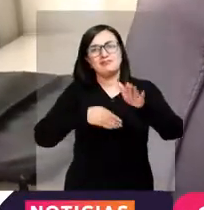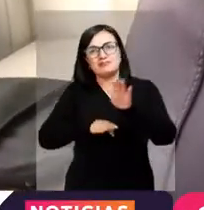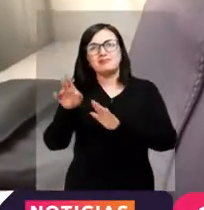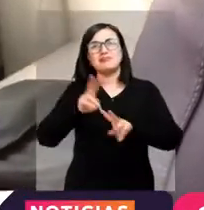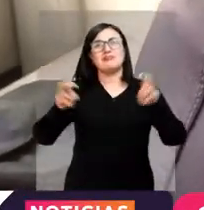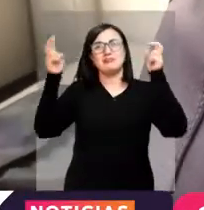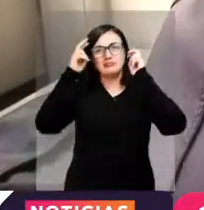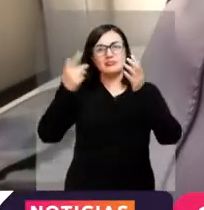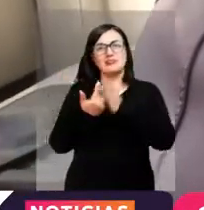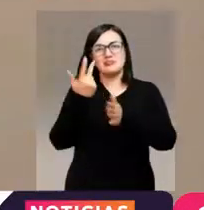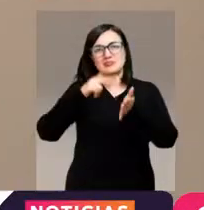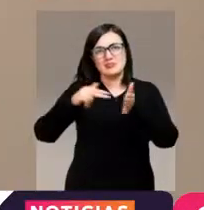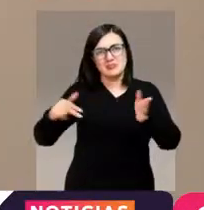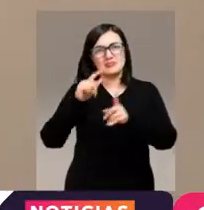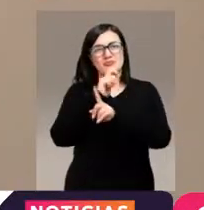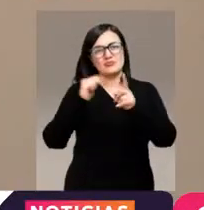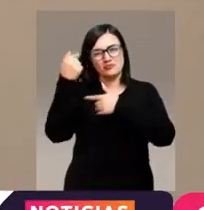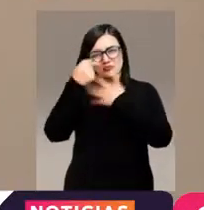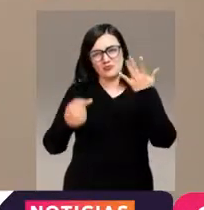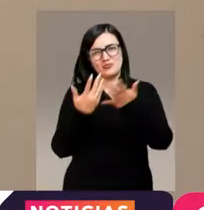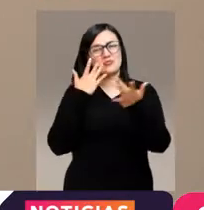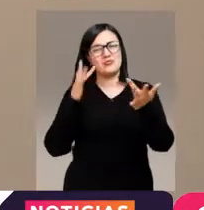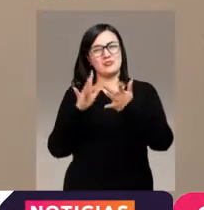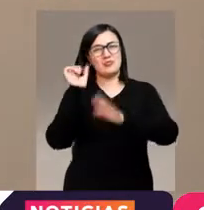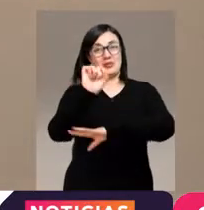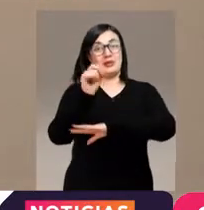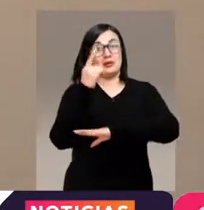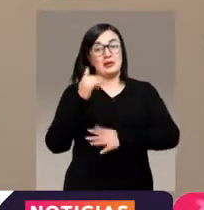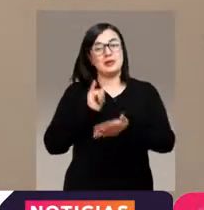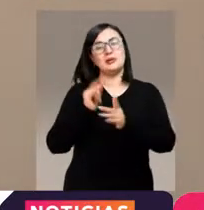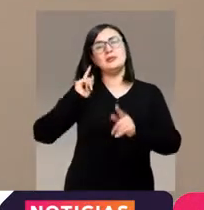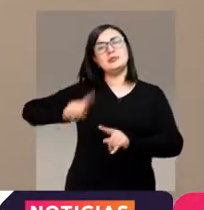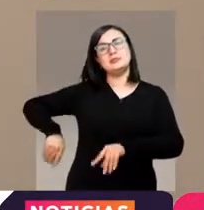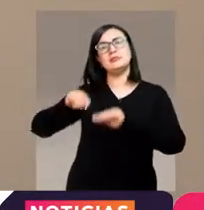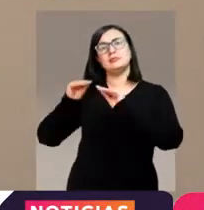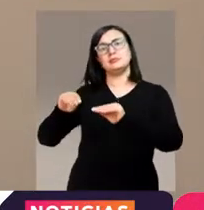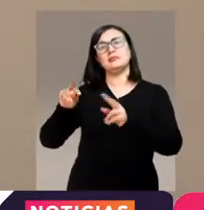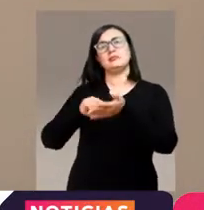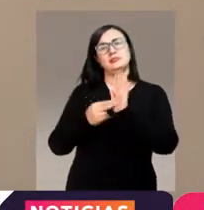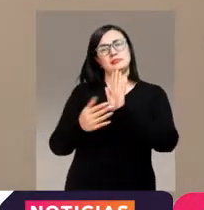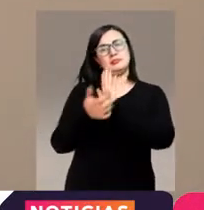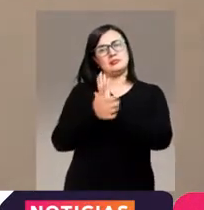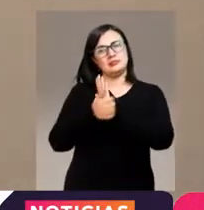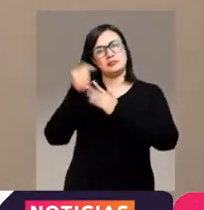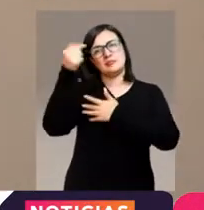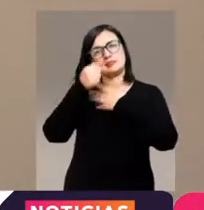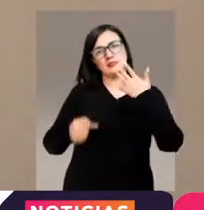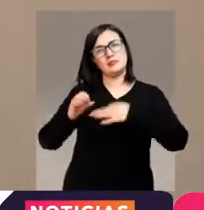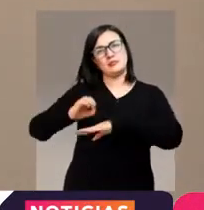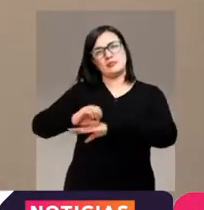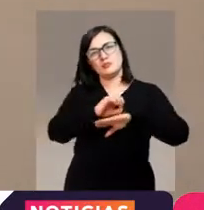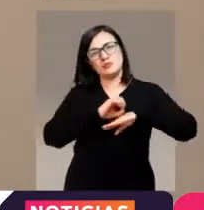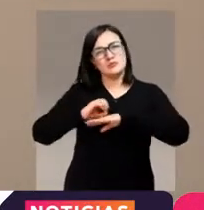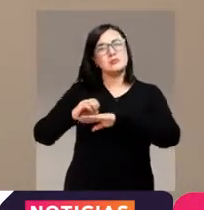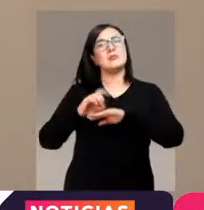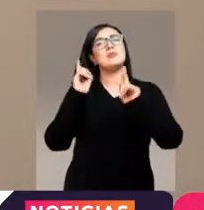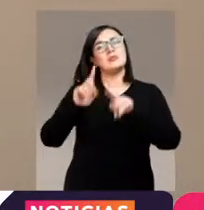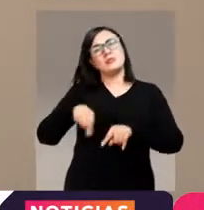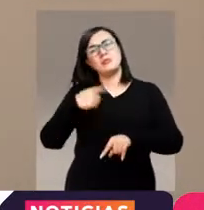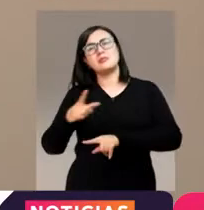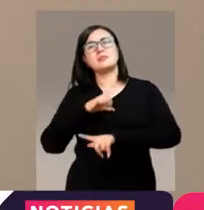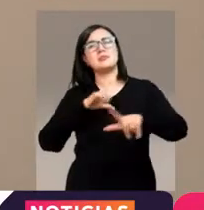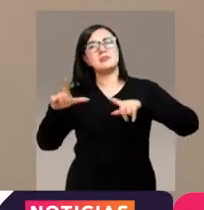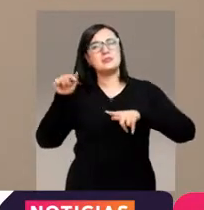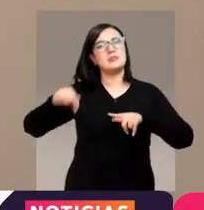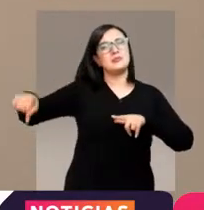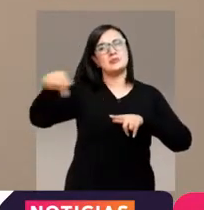y la cultura digital. En esta escuela formamos desde el talento digital de las organizaciones como a los líderes que llevan a cabo